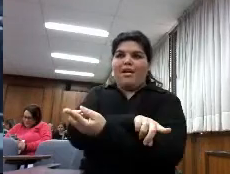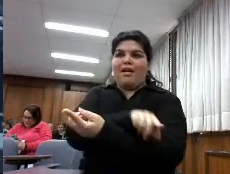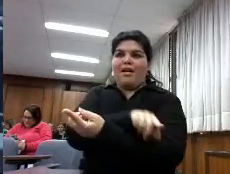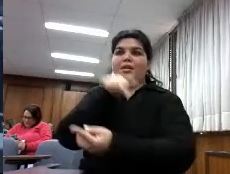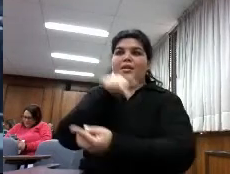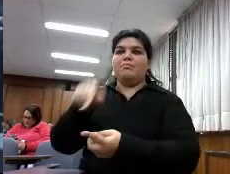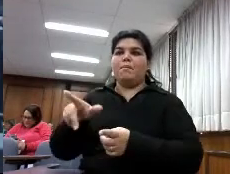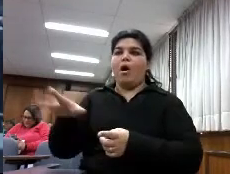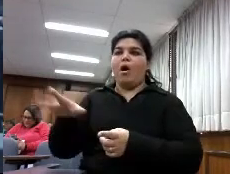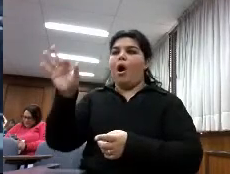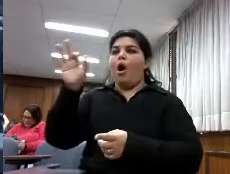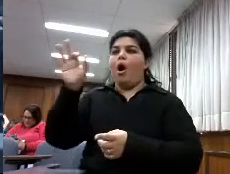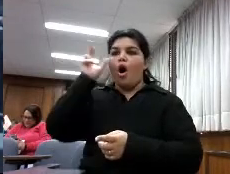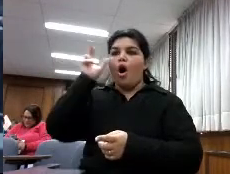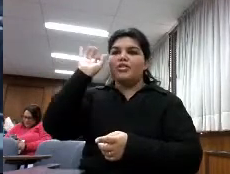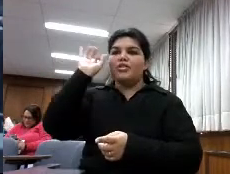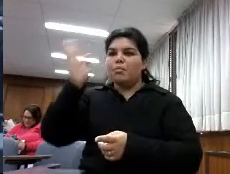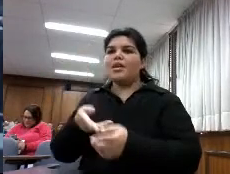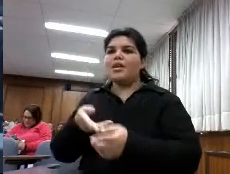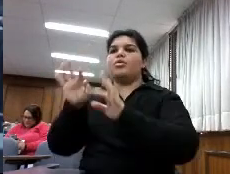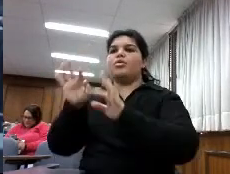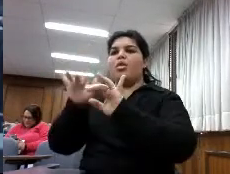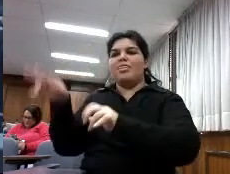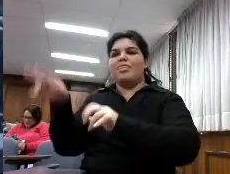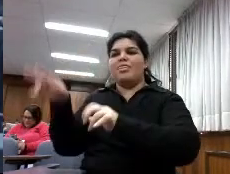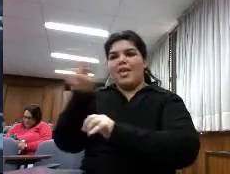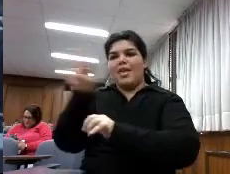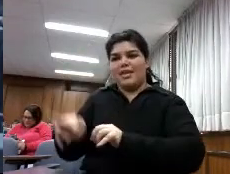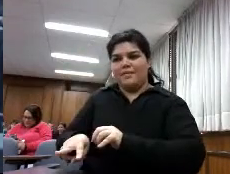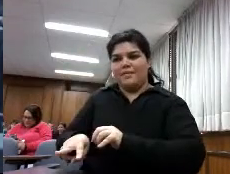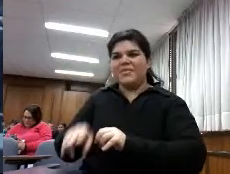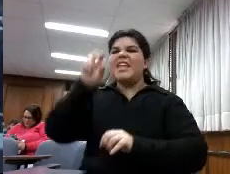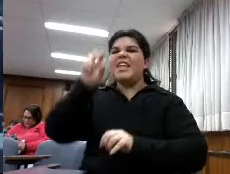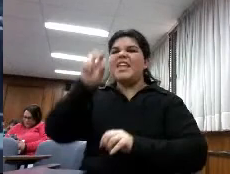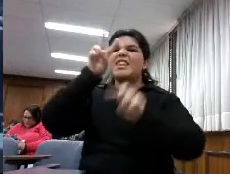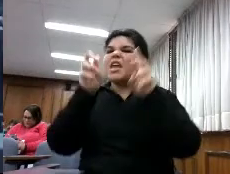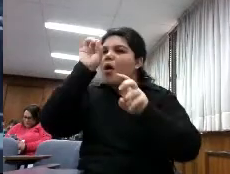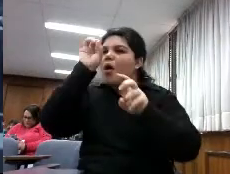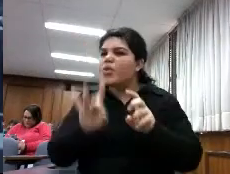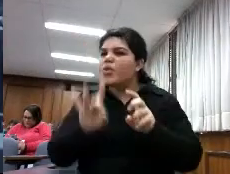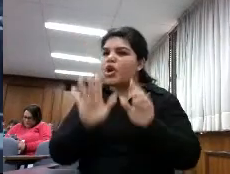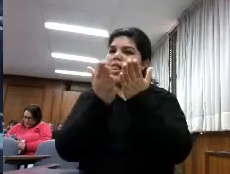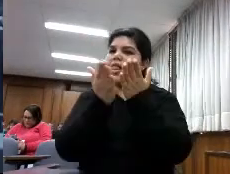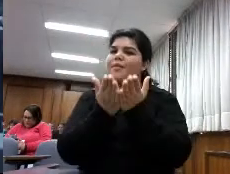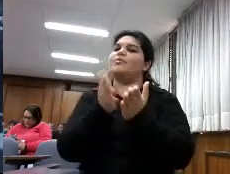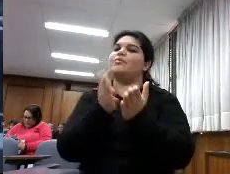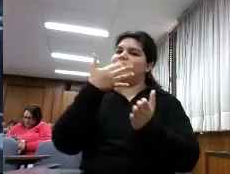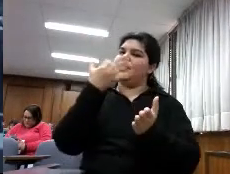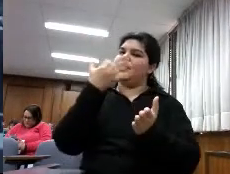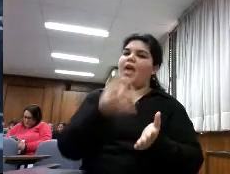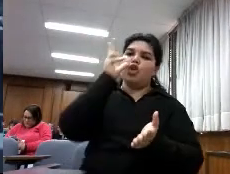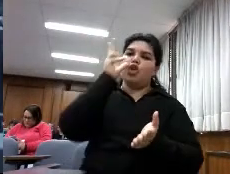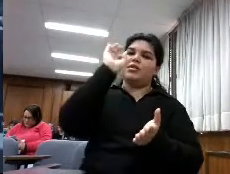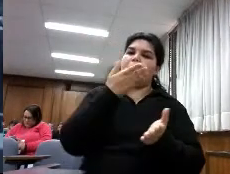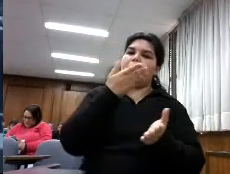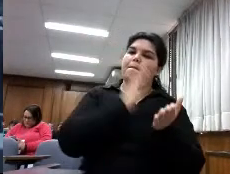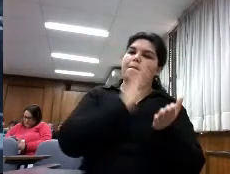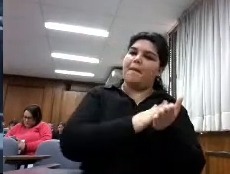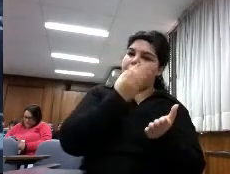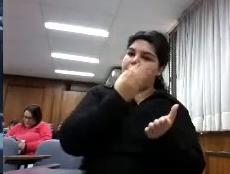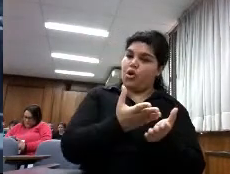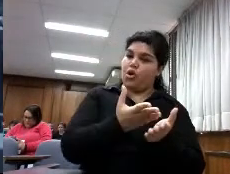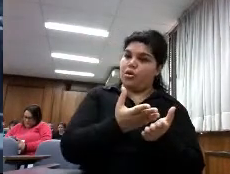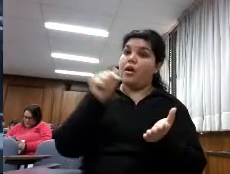libros es cierto pero cuando estimamos esto en el diagrama tiempo de nuestro tiempo como